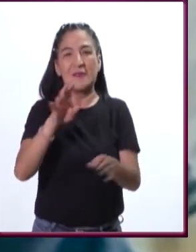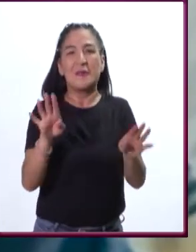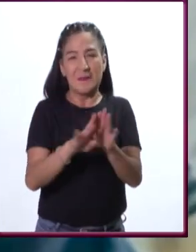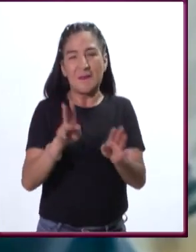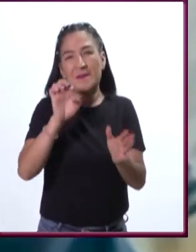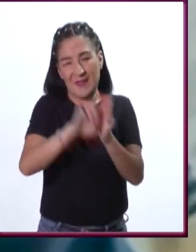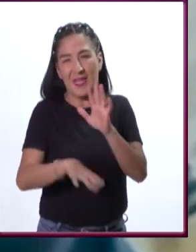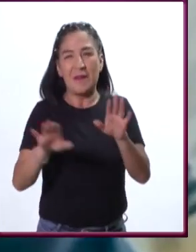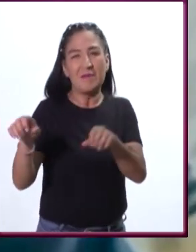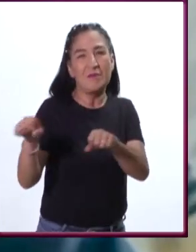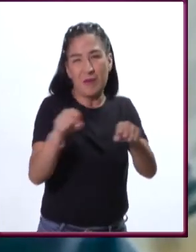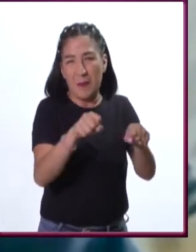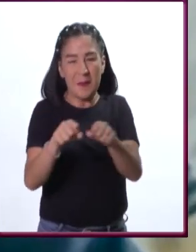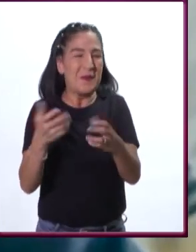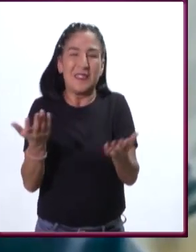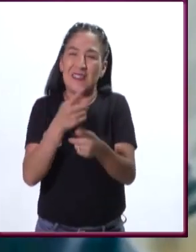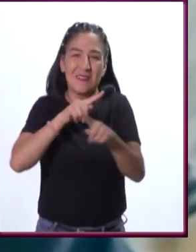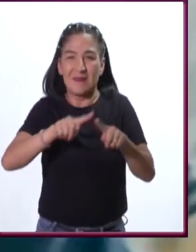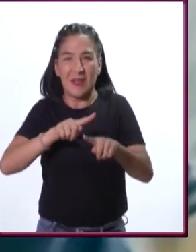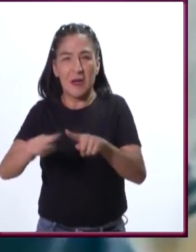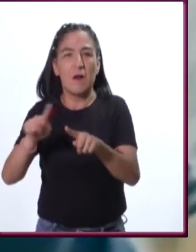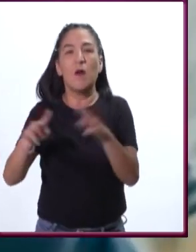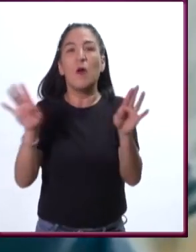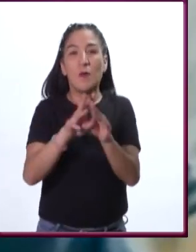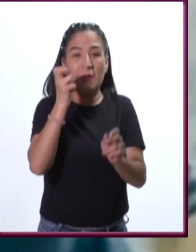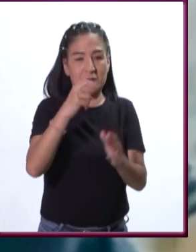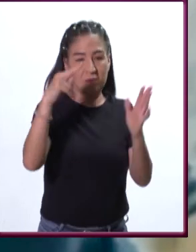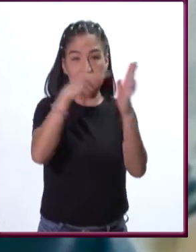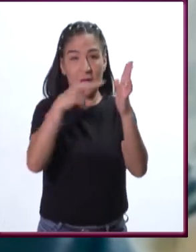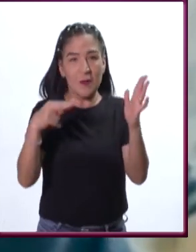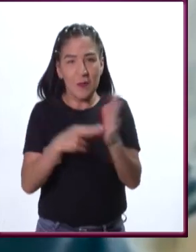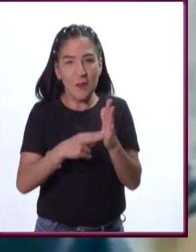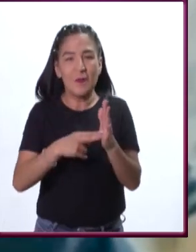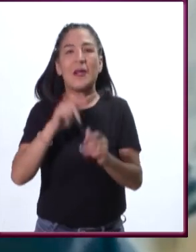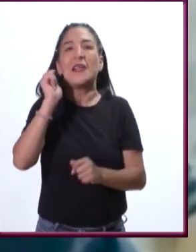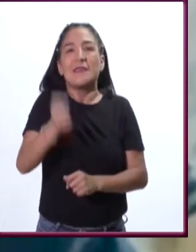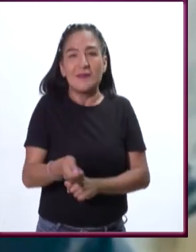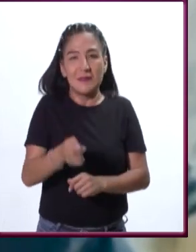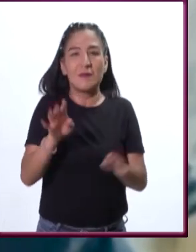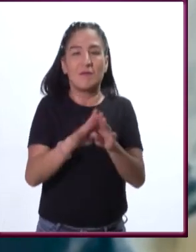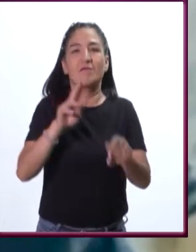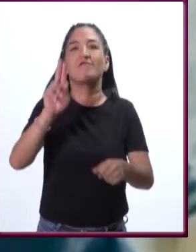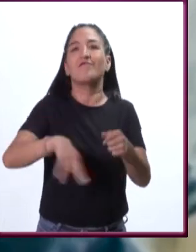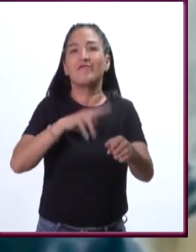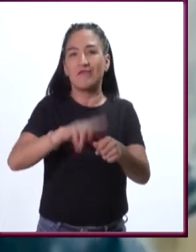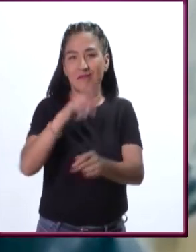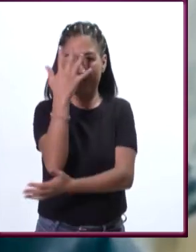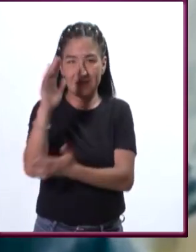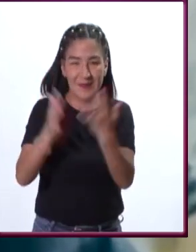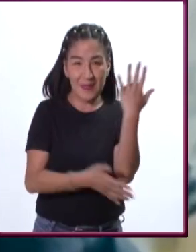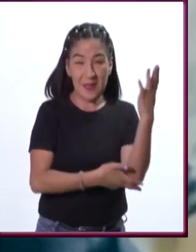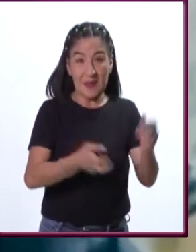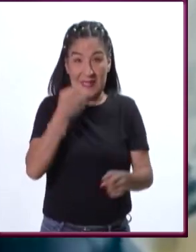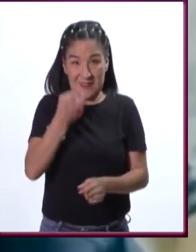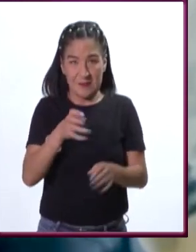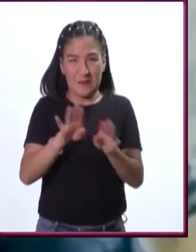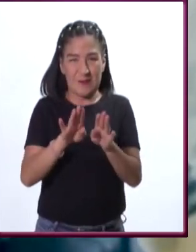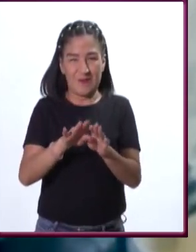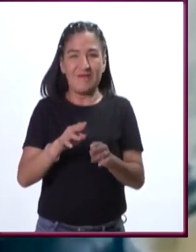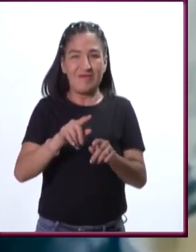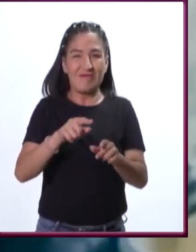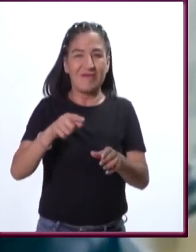media, de una condición por media, son como la norma en la naturaleza. Y en ese